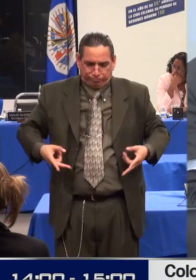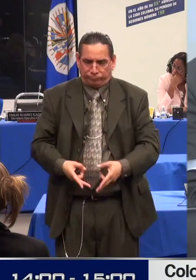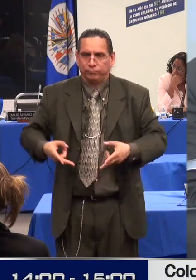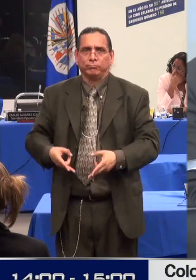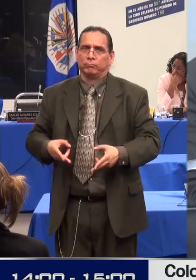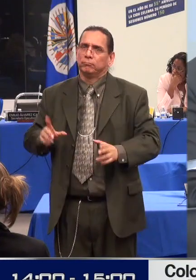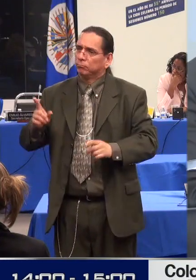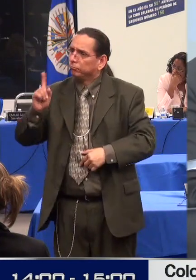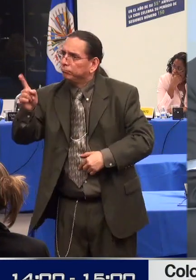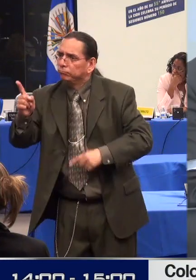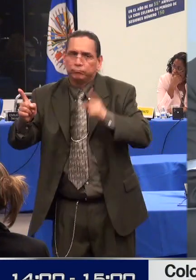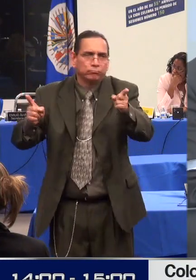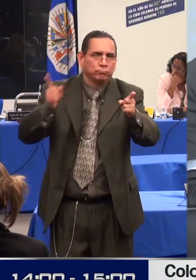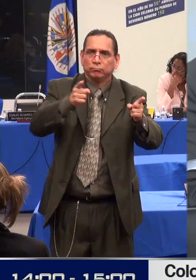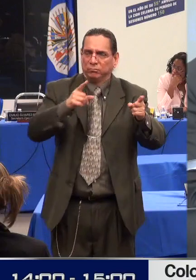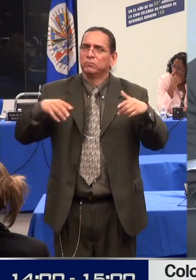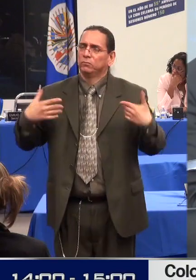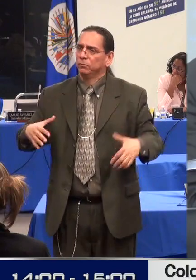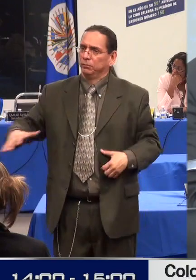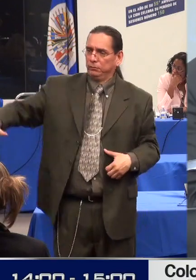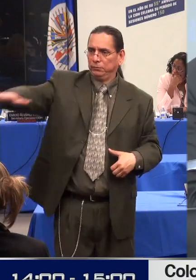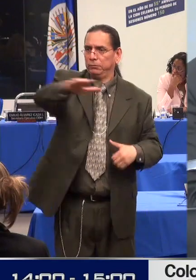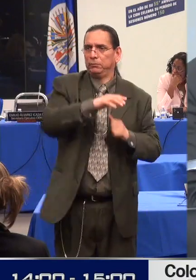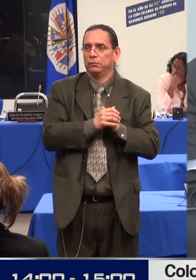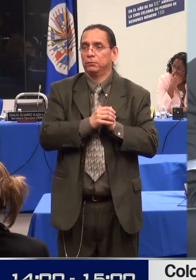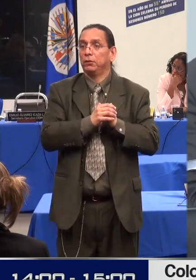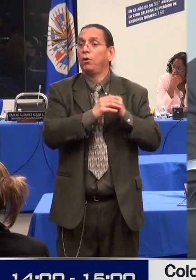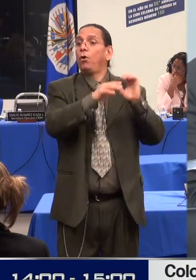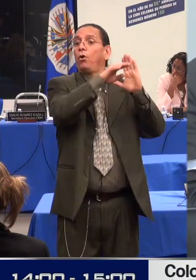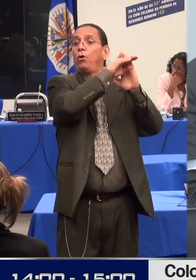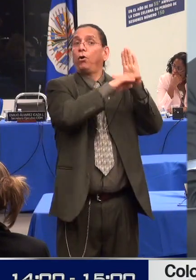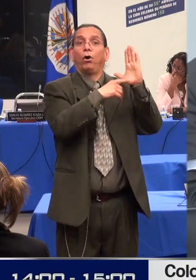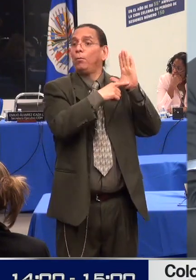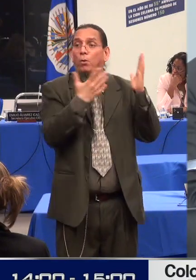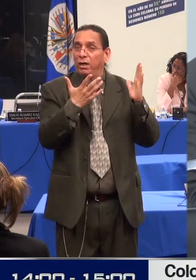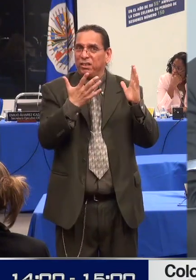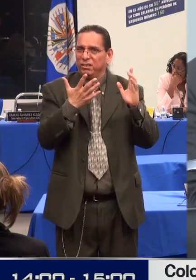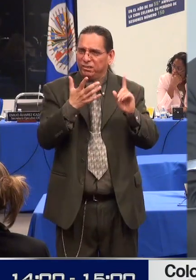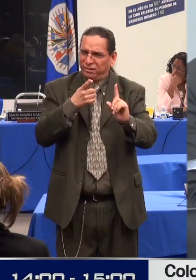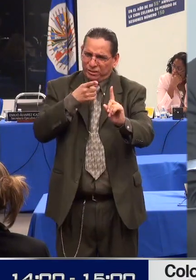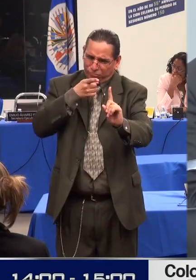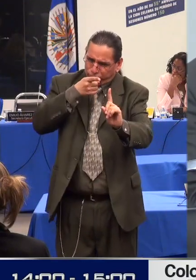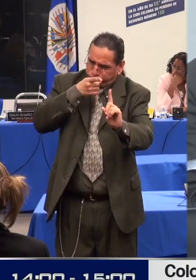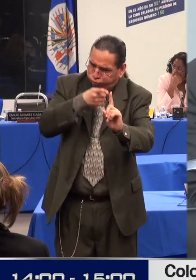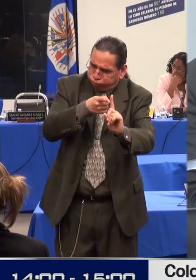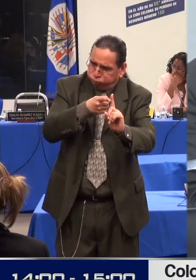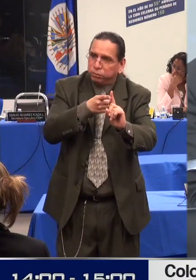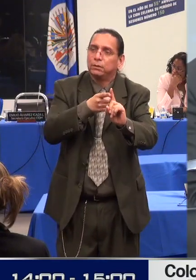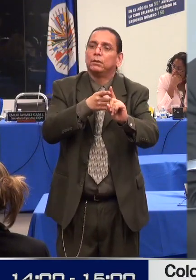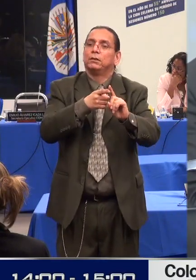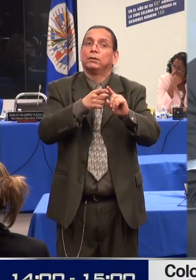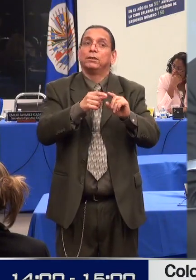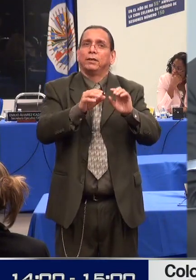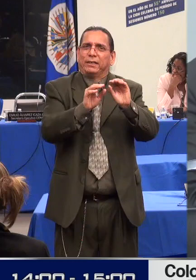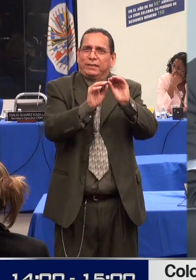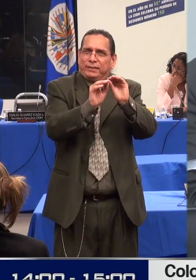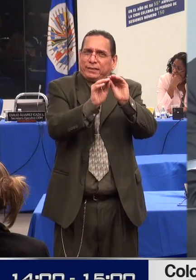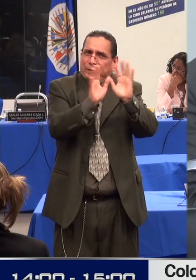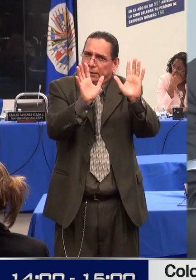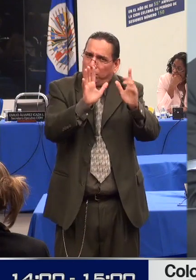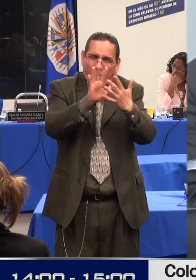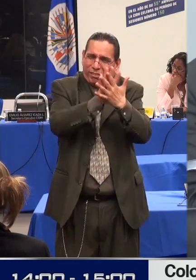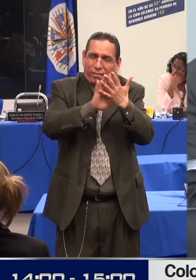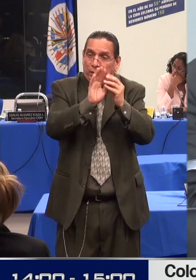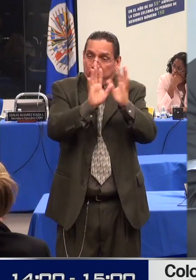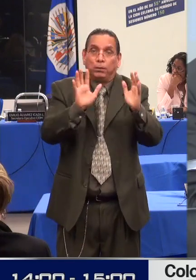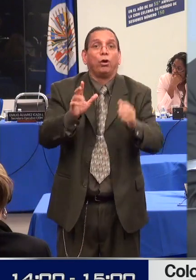especificado que la autorización de terceros en ningún caso sería cumplimiento del artículo 12. Entonces, así